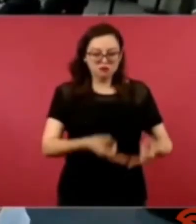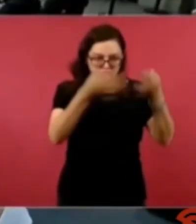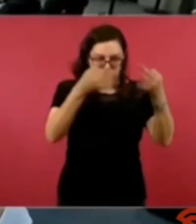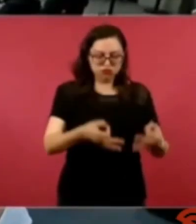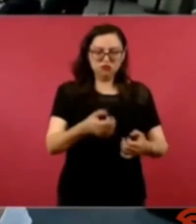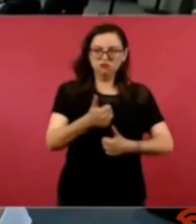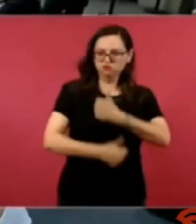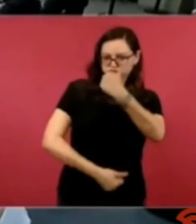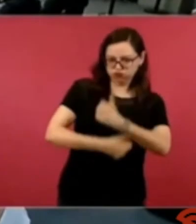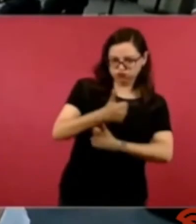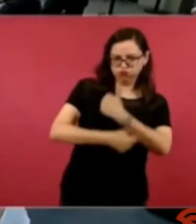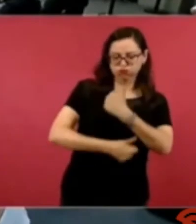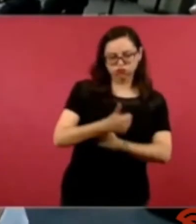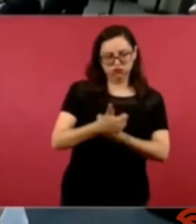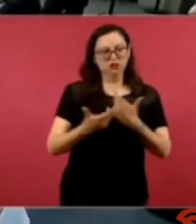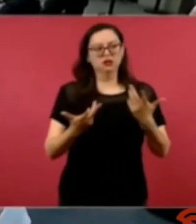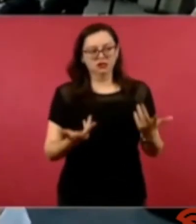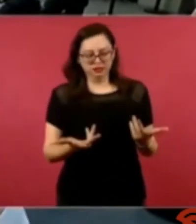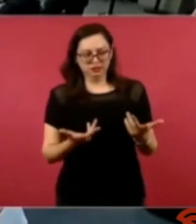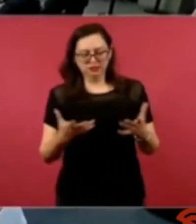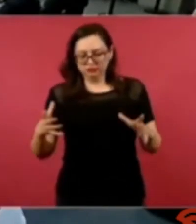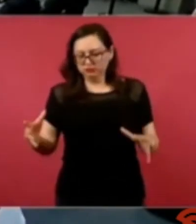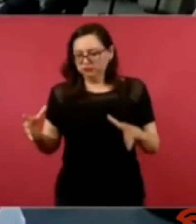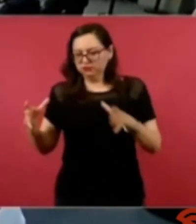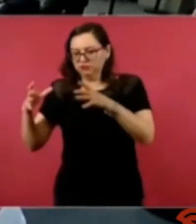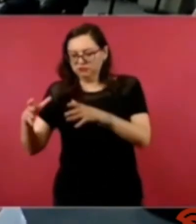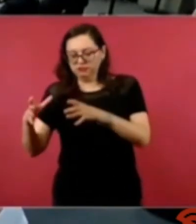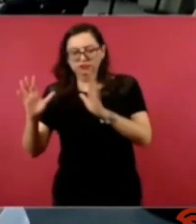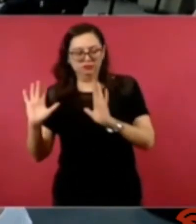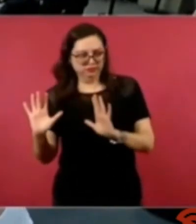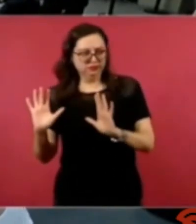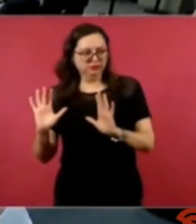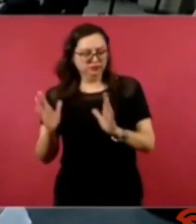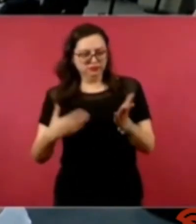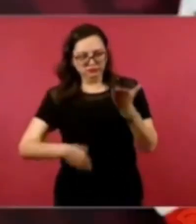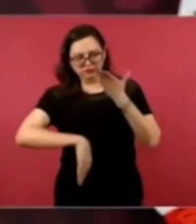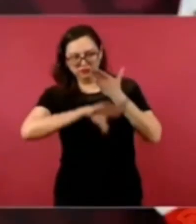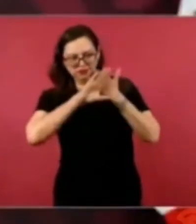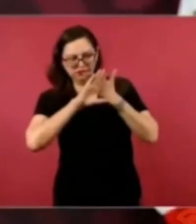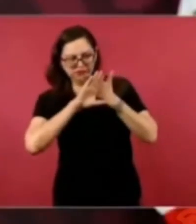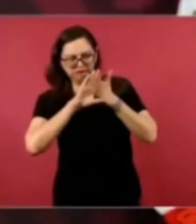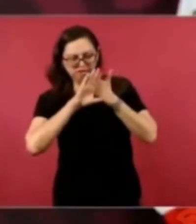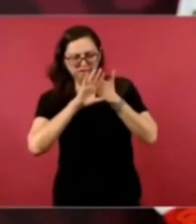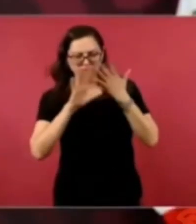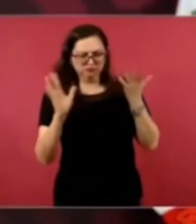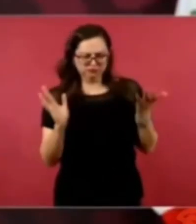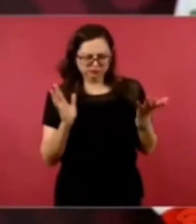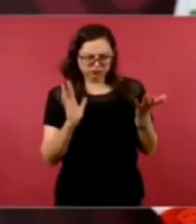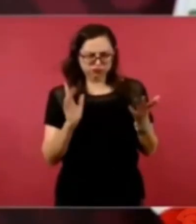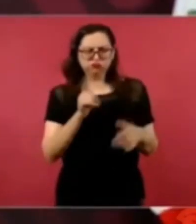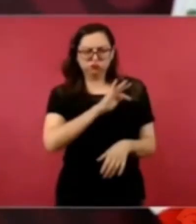porque lo que nosotros representamos no tiene por qué ser lo único